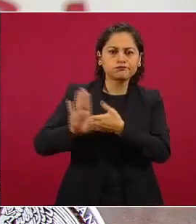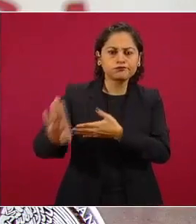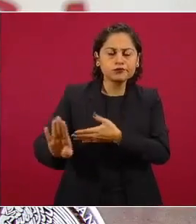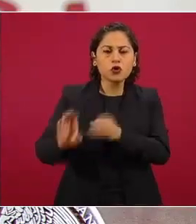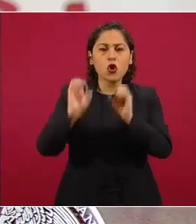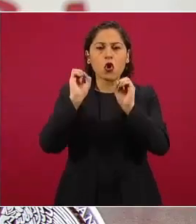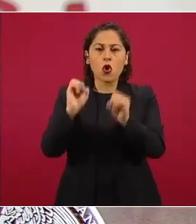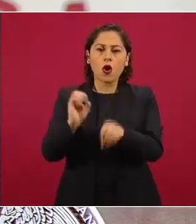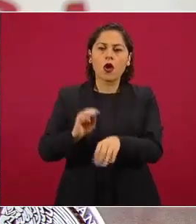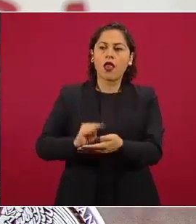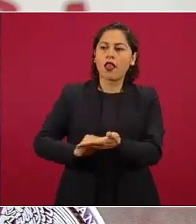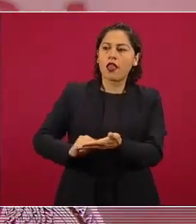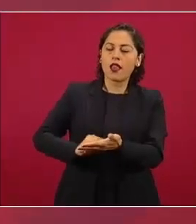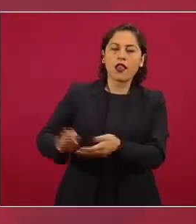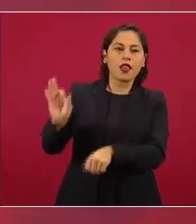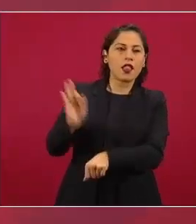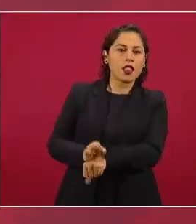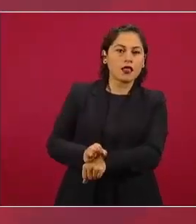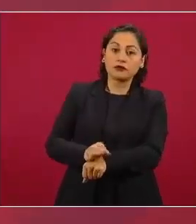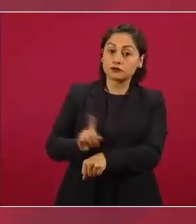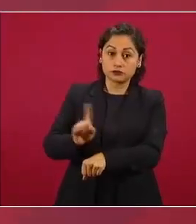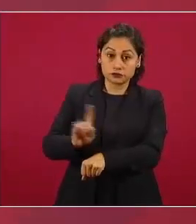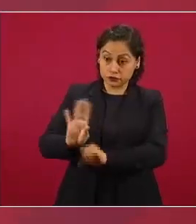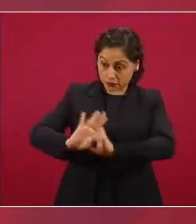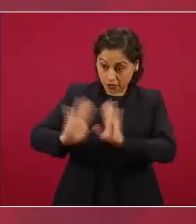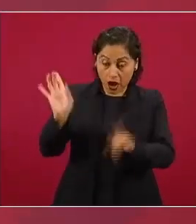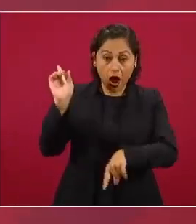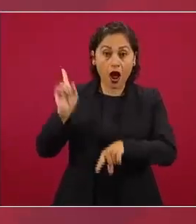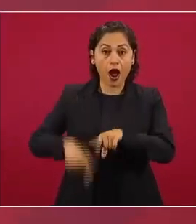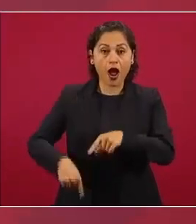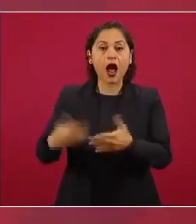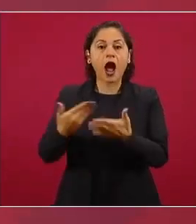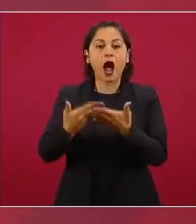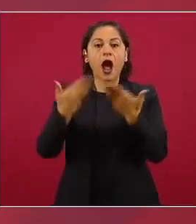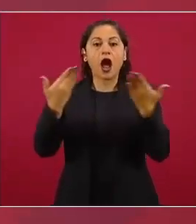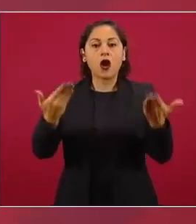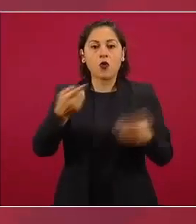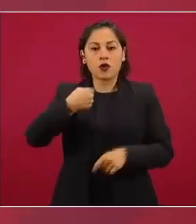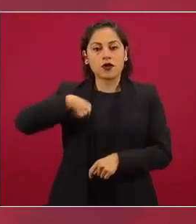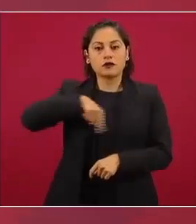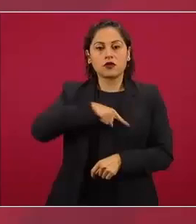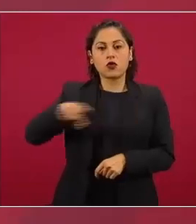y es un gobierno con autoridad moral